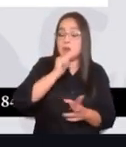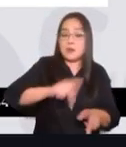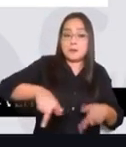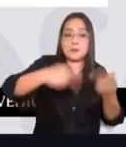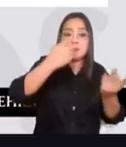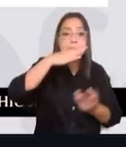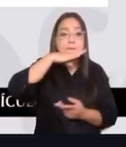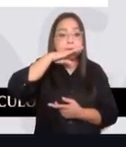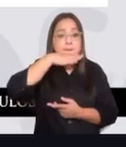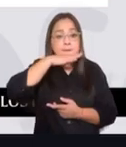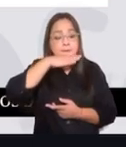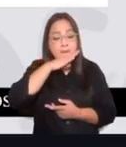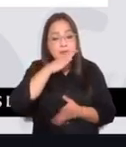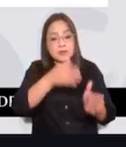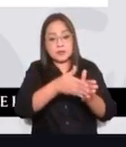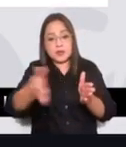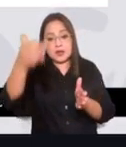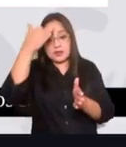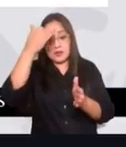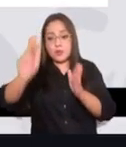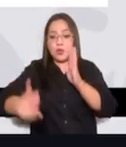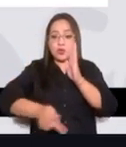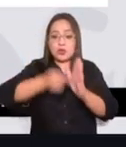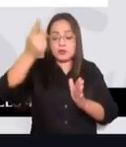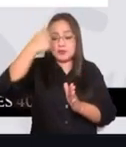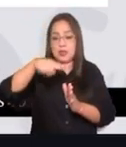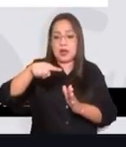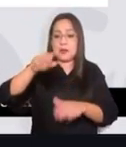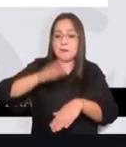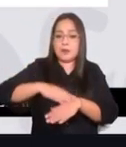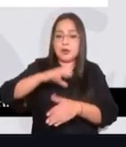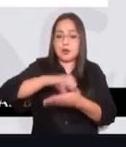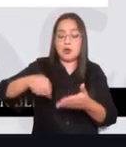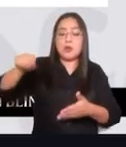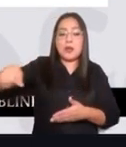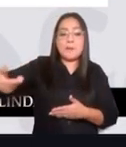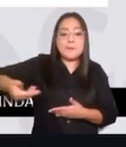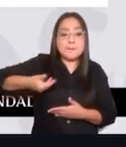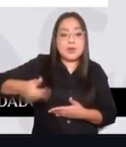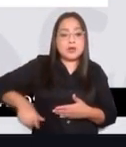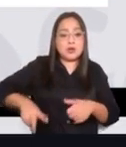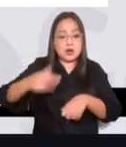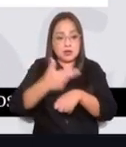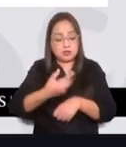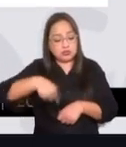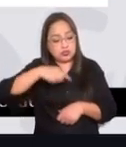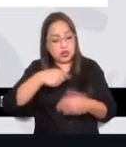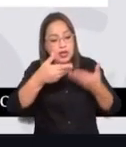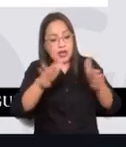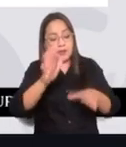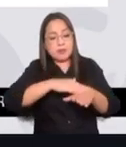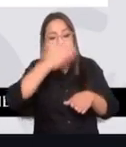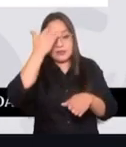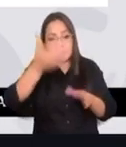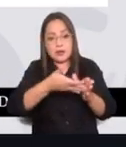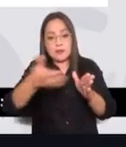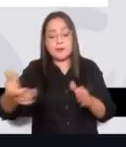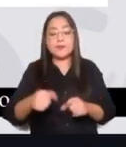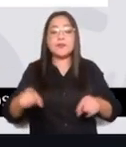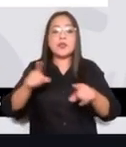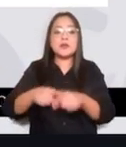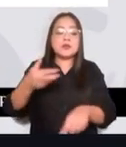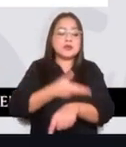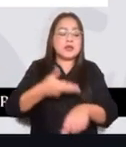cosecha, se amplió el proceso por instrucción de gobernador y la gestión del secretario Ismael Bello.